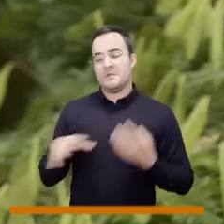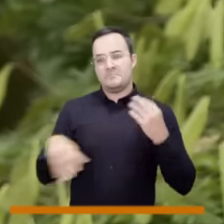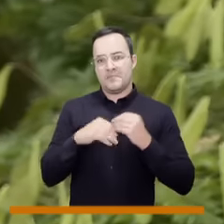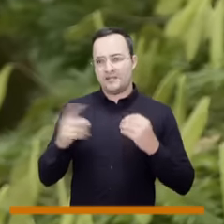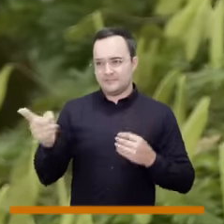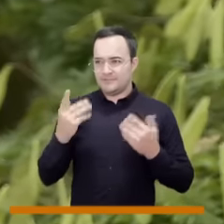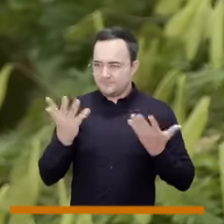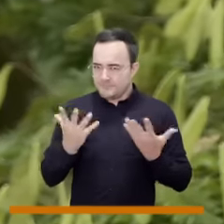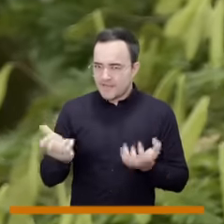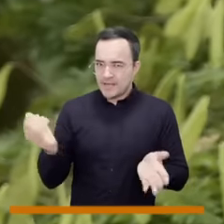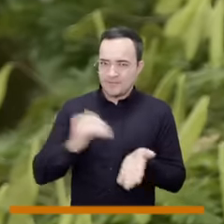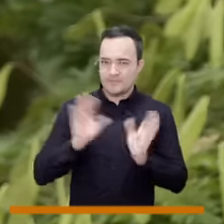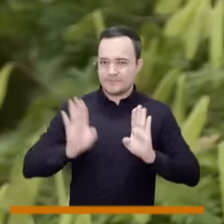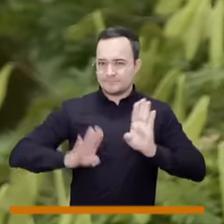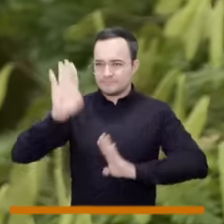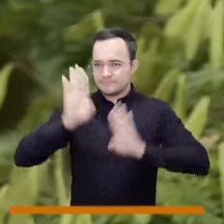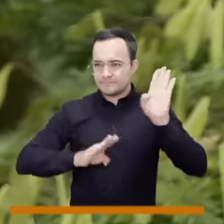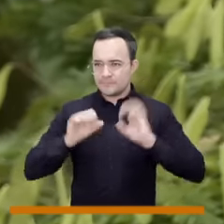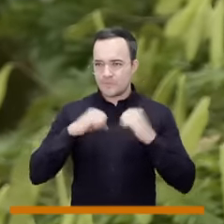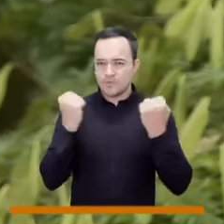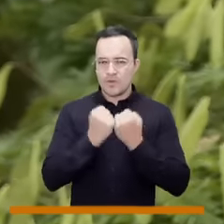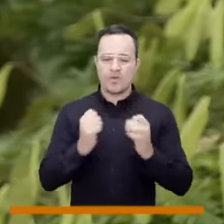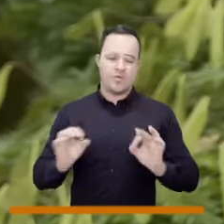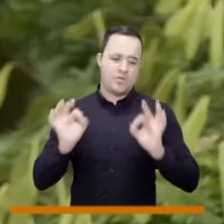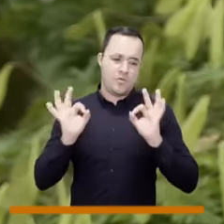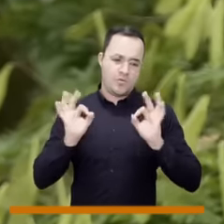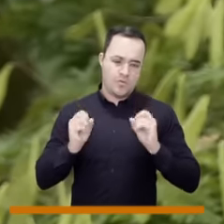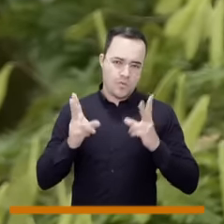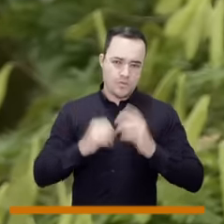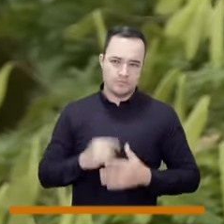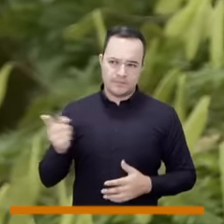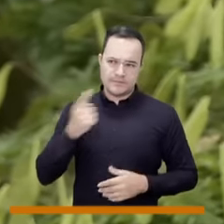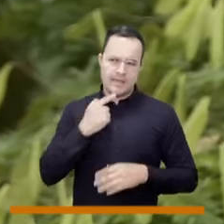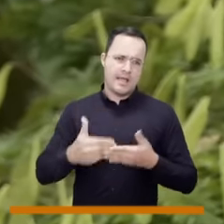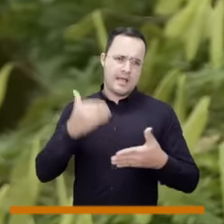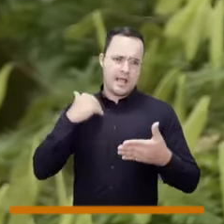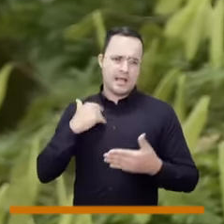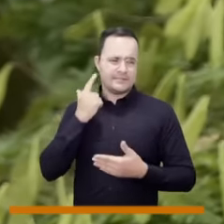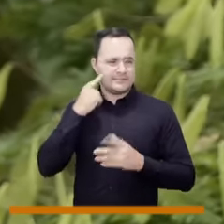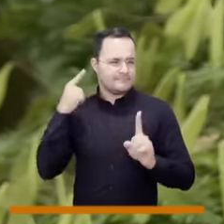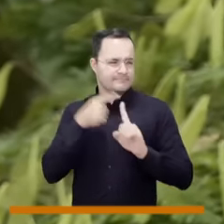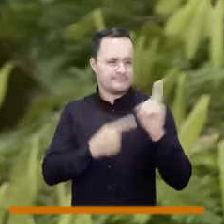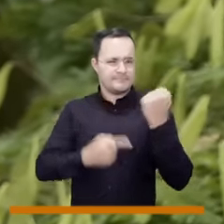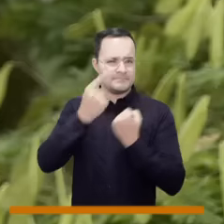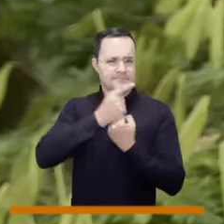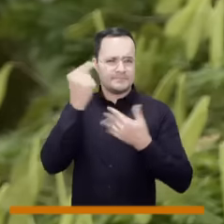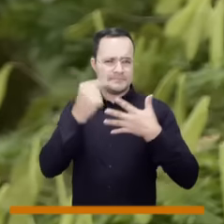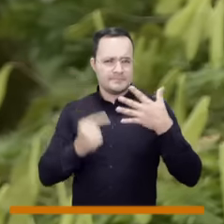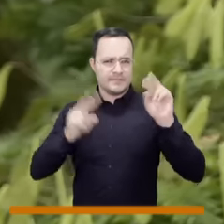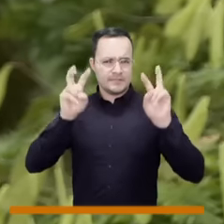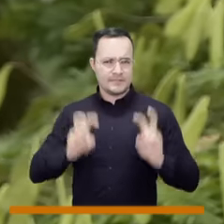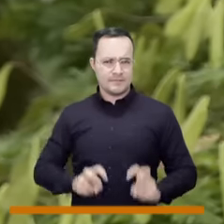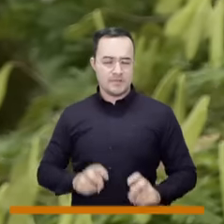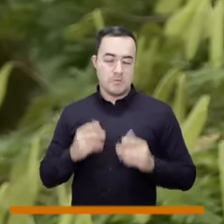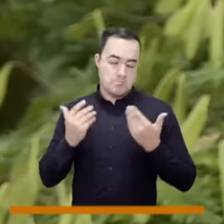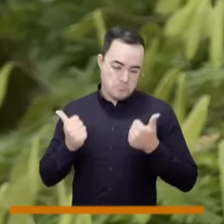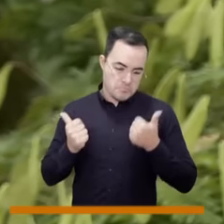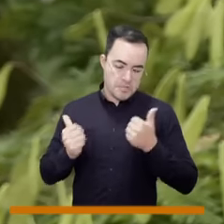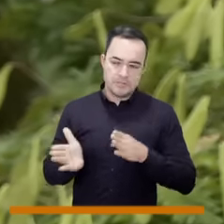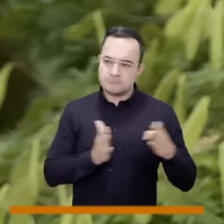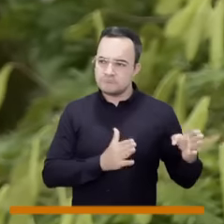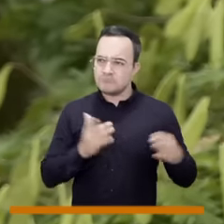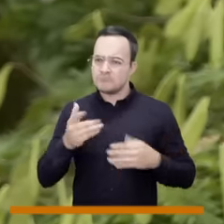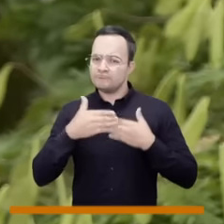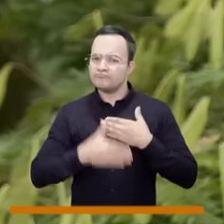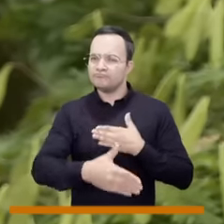volver al consejo, ya lo habíamos mencionado, pero entonces concejal, usted ya nos había hablado un poco de sus banderas, pero esas tres tareas que serán su